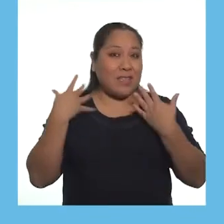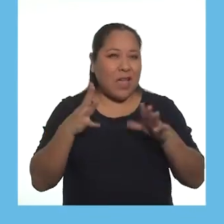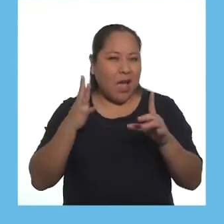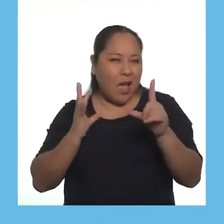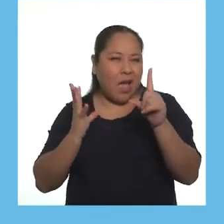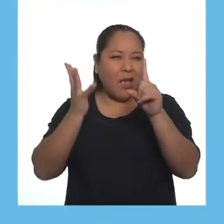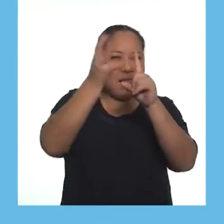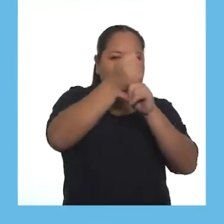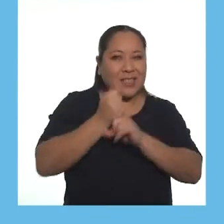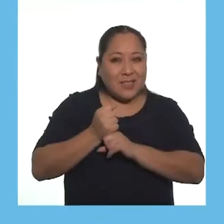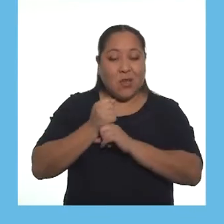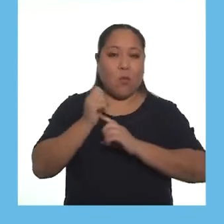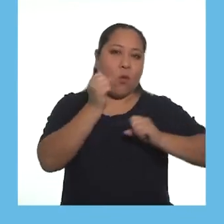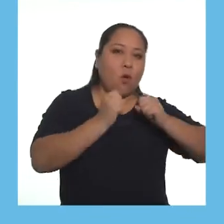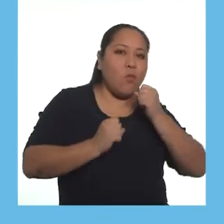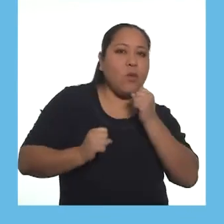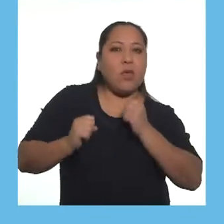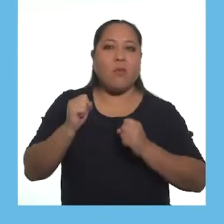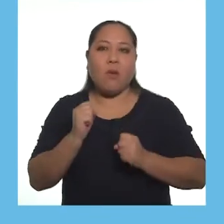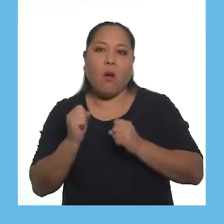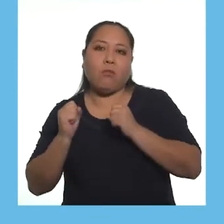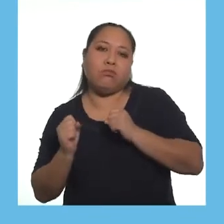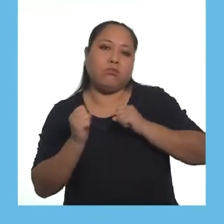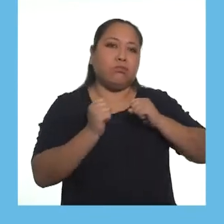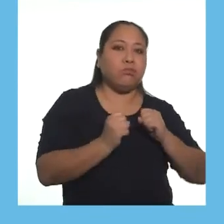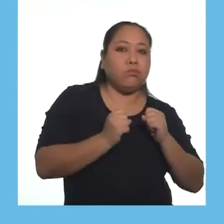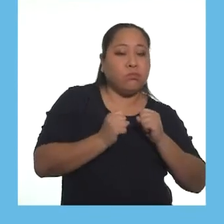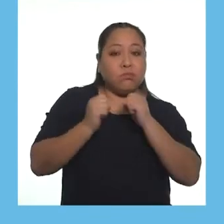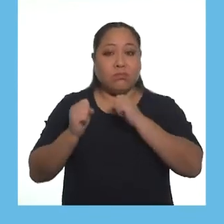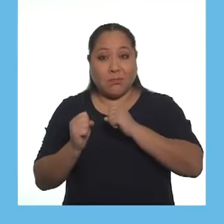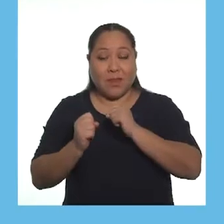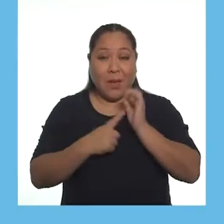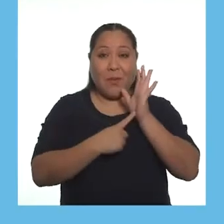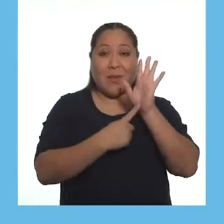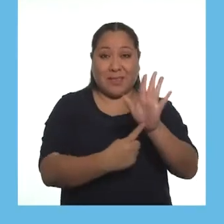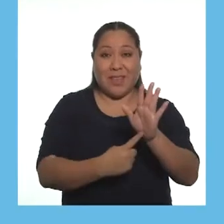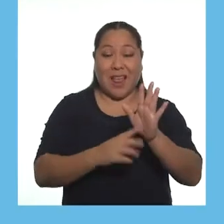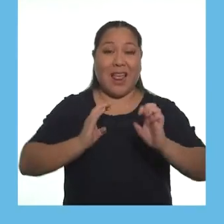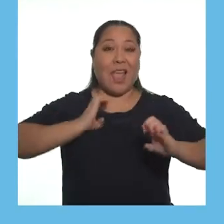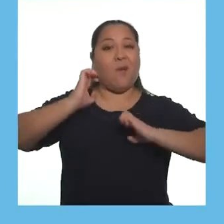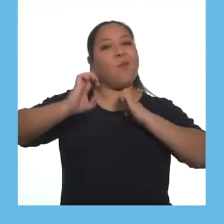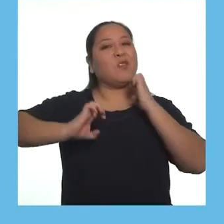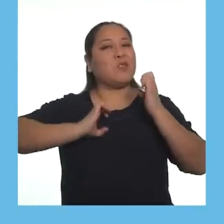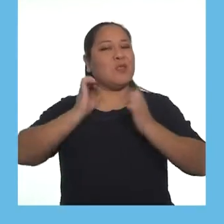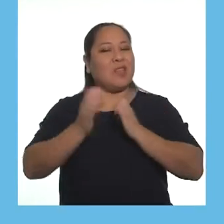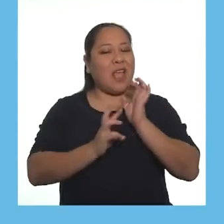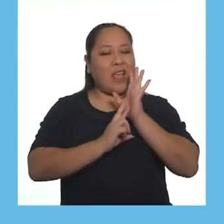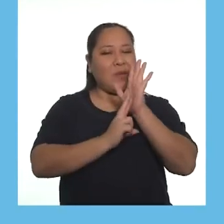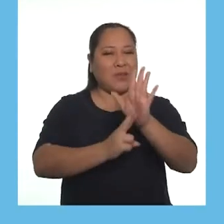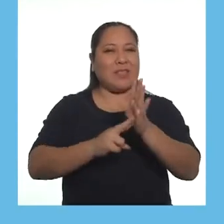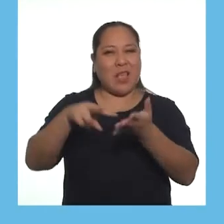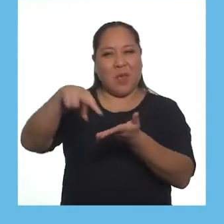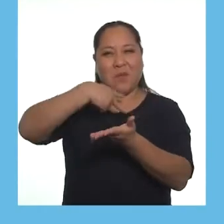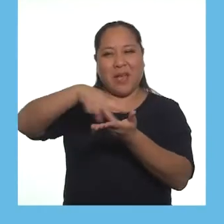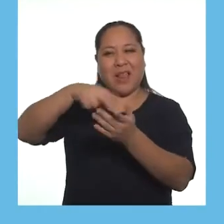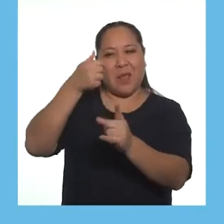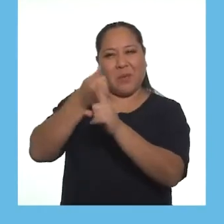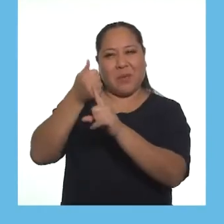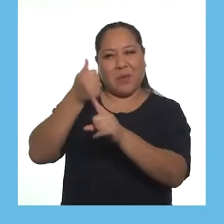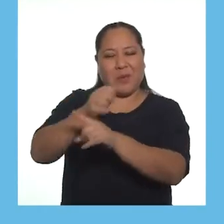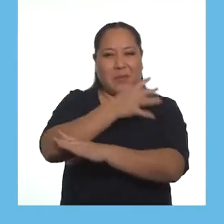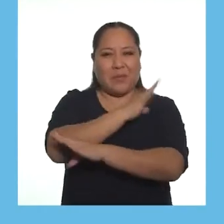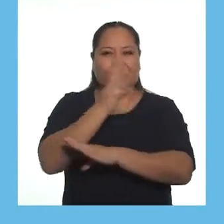adolescente o joven logró realizar movimientos coordinados y expresar sus emociones al